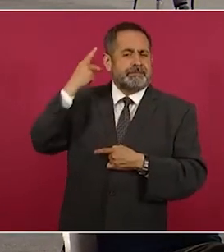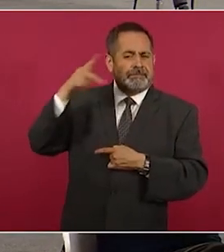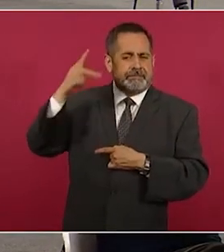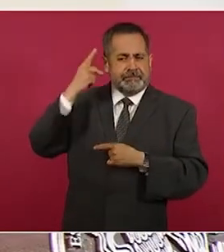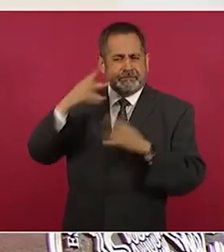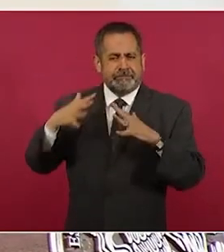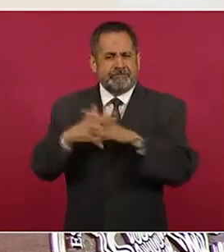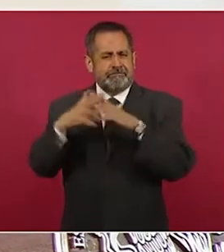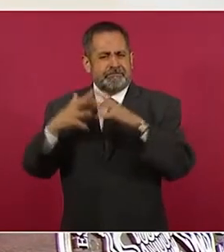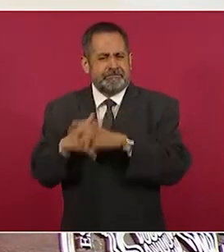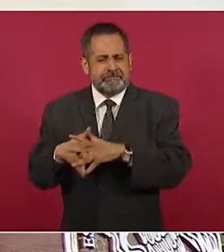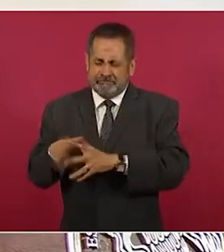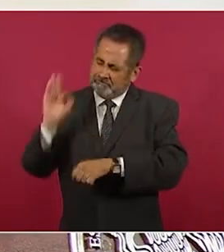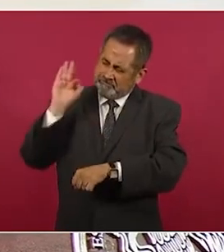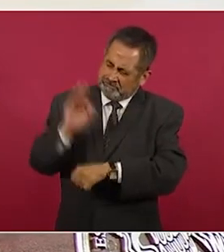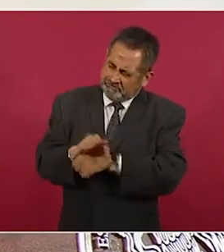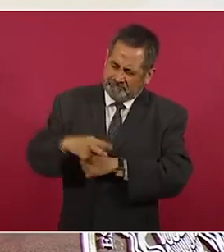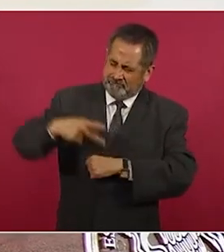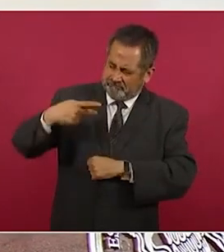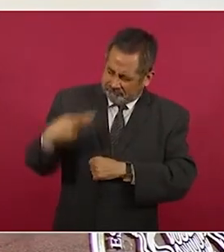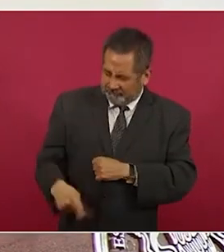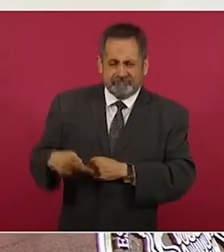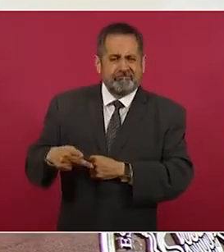la defensa de nuestra patria.